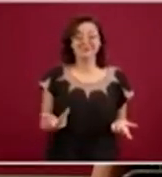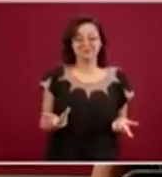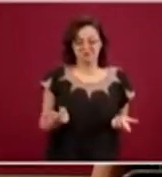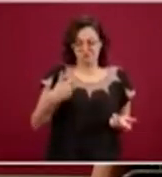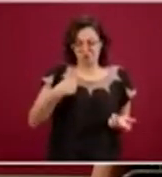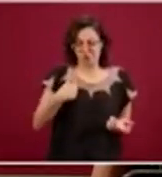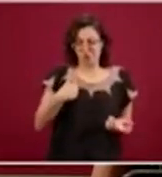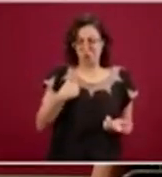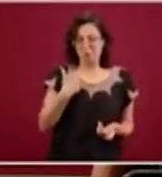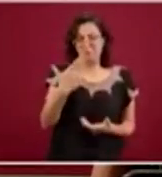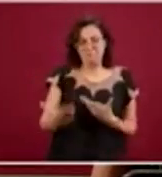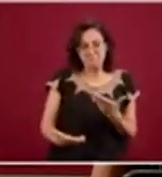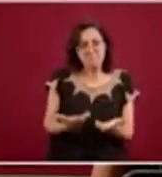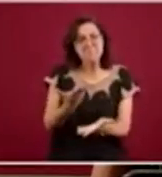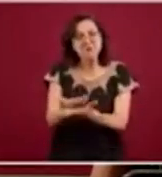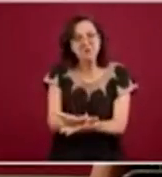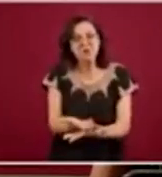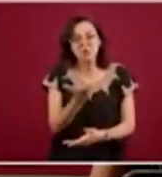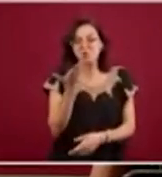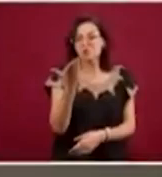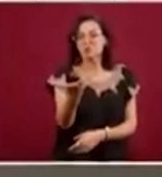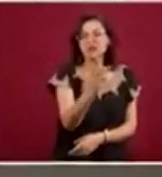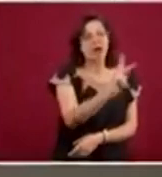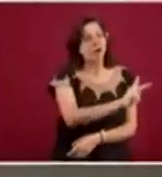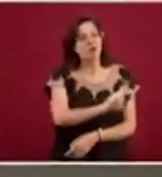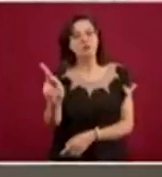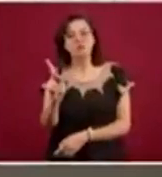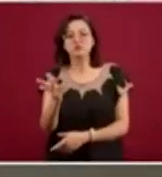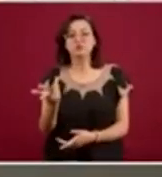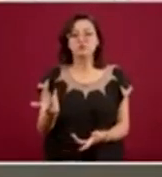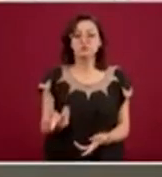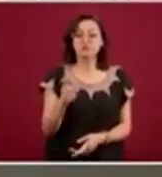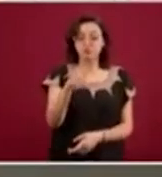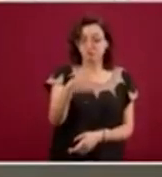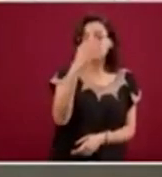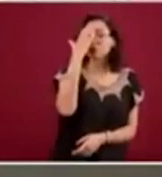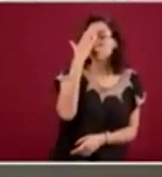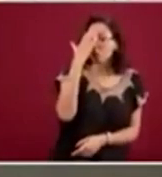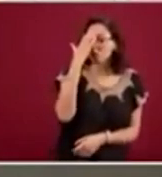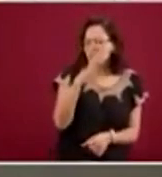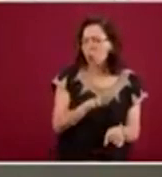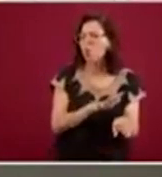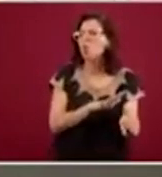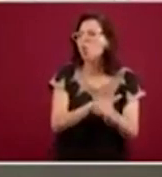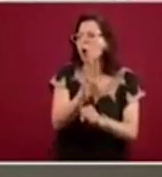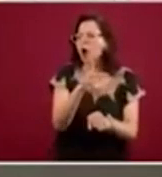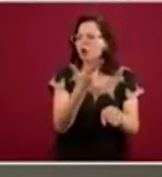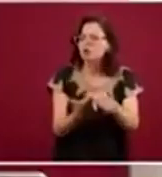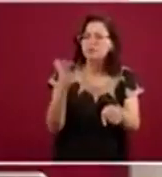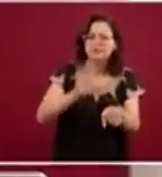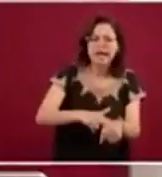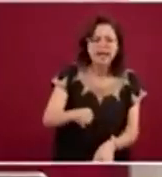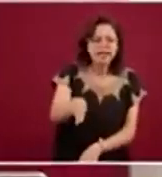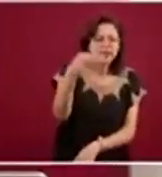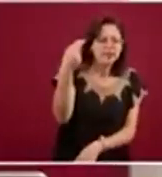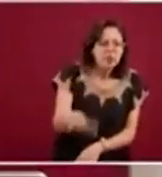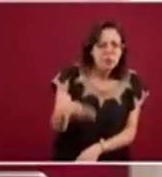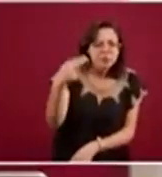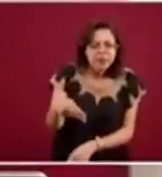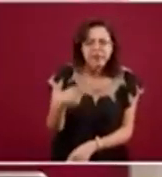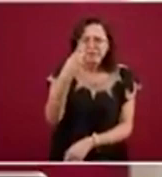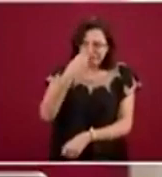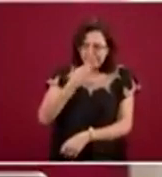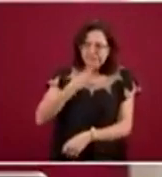una petición a usted y a todas y todos. Si ustedes conocen de casos específicos, ayúdenos a identificarlos.